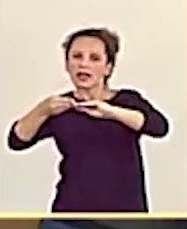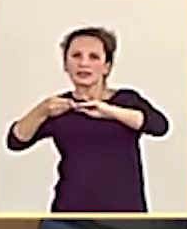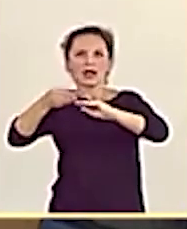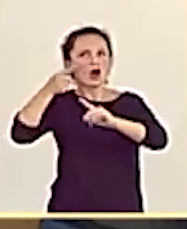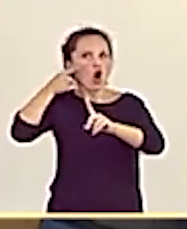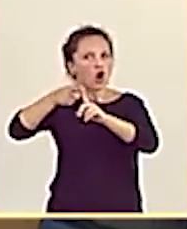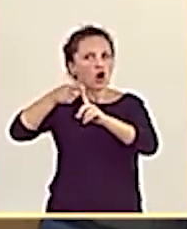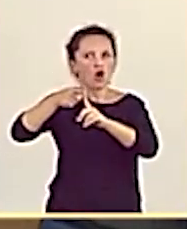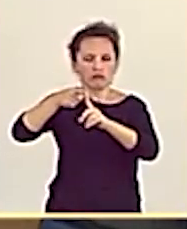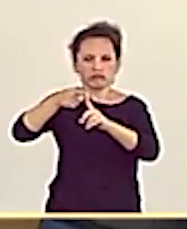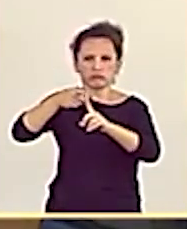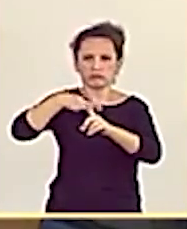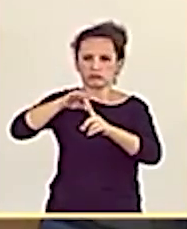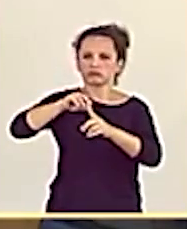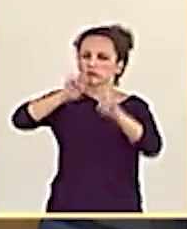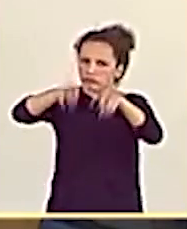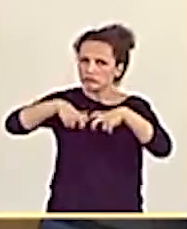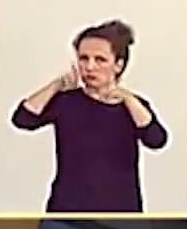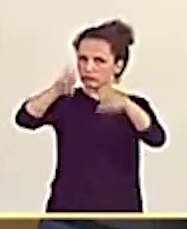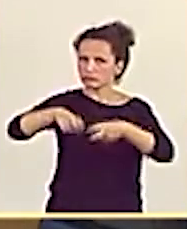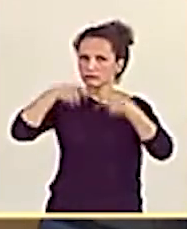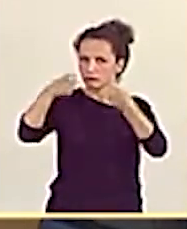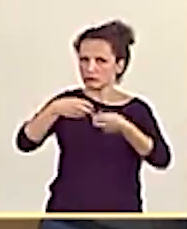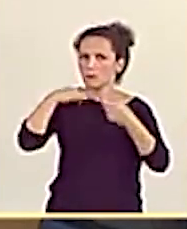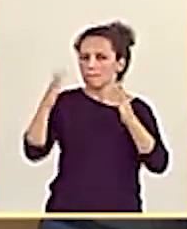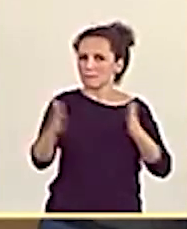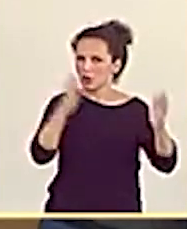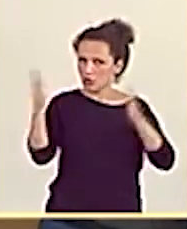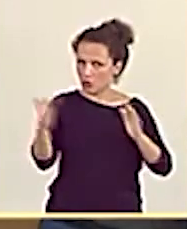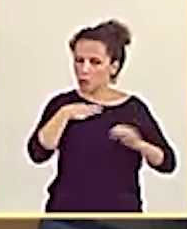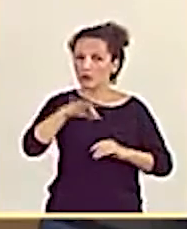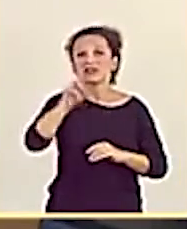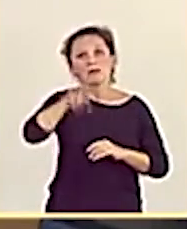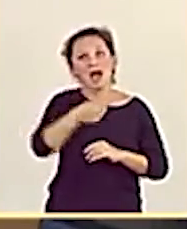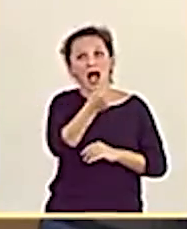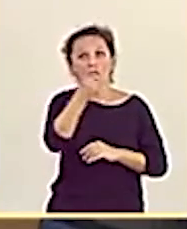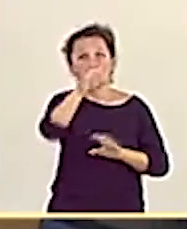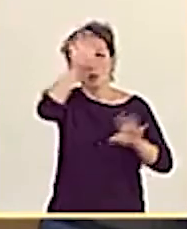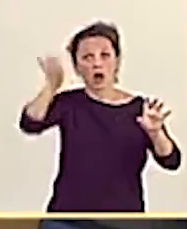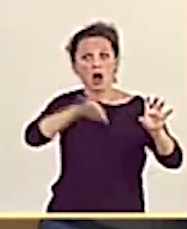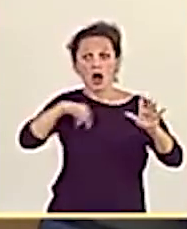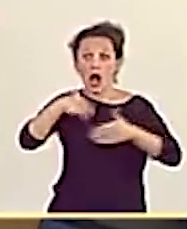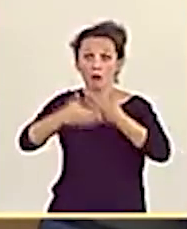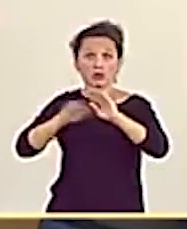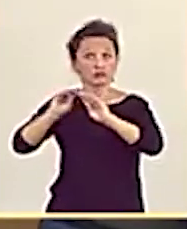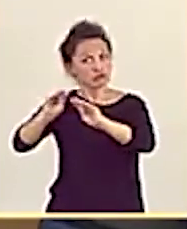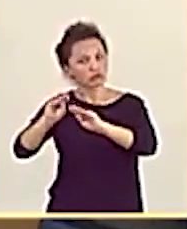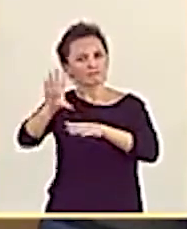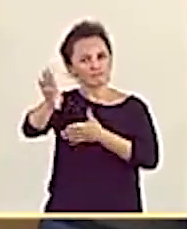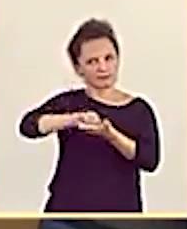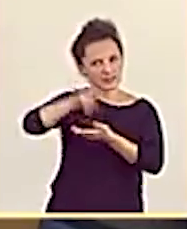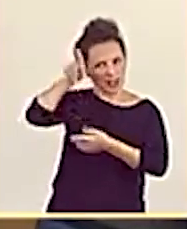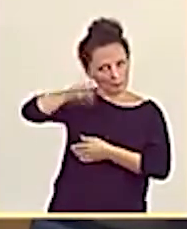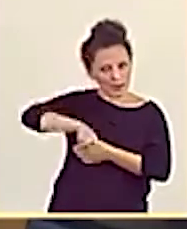y revisable periódicamente. Y también convalidar avances que han propiciado algunas comunidades autónomas. Eso es lo que va a hacer el Gobierno. Gracias.